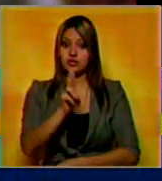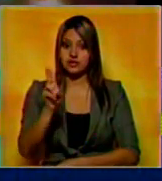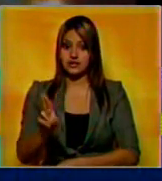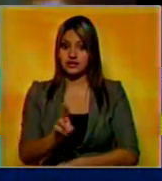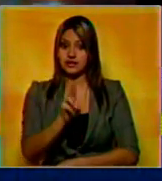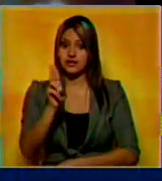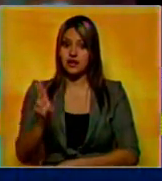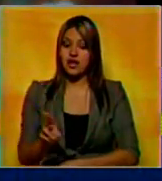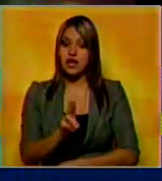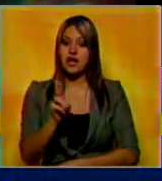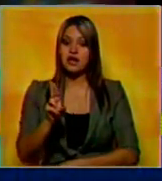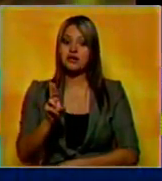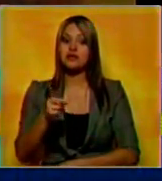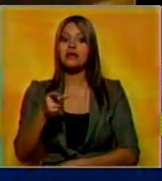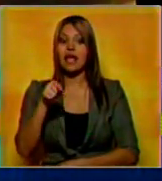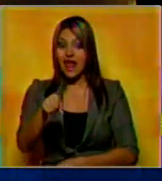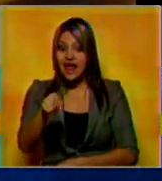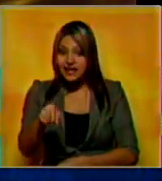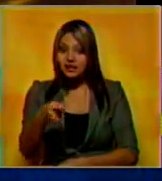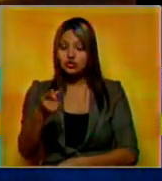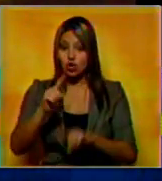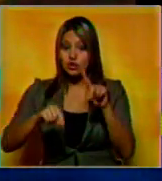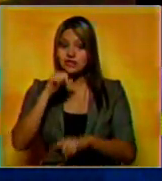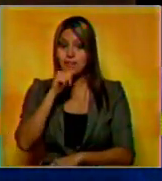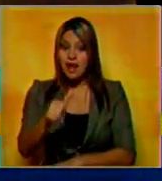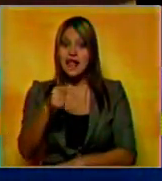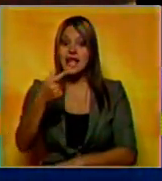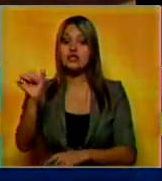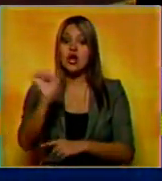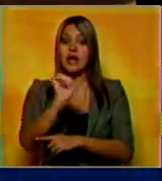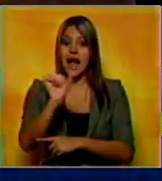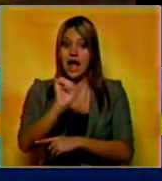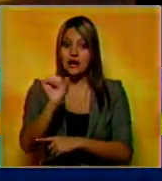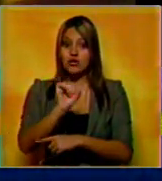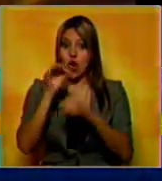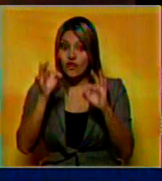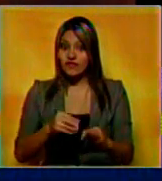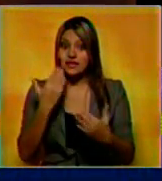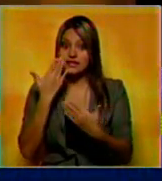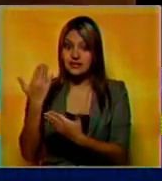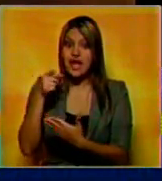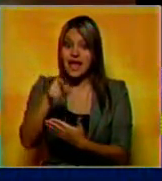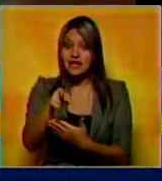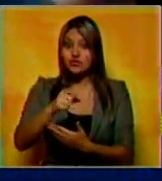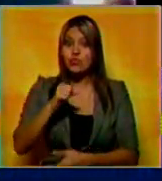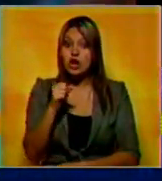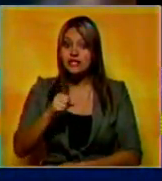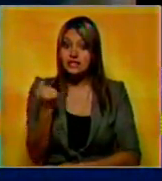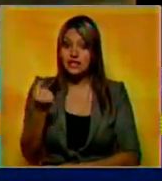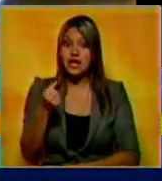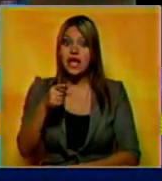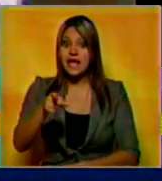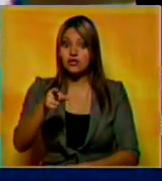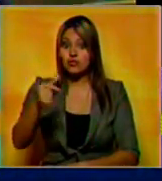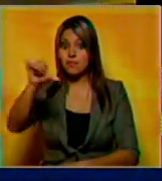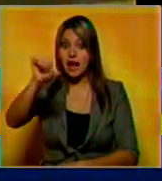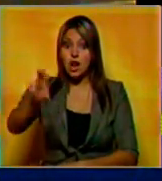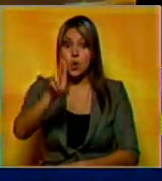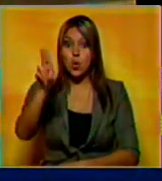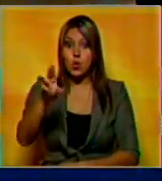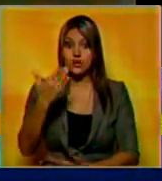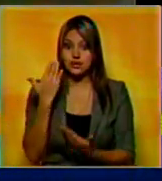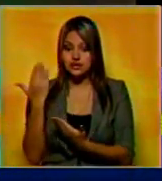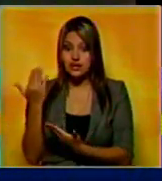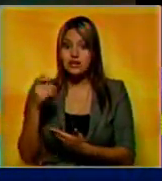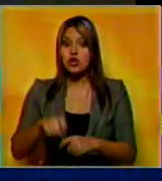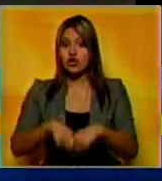la comisión de este tipo de hechos vandálicos son vehículos oficiales, con lo cual se está cometiendo el delito de peculado de uso. No solamente